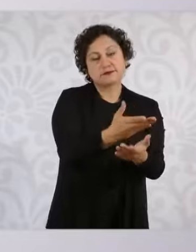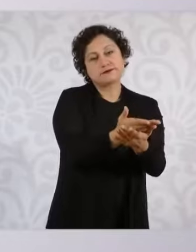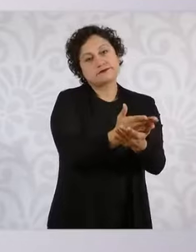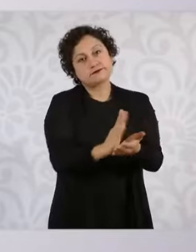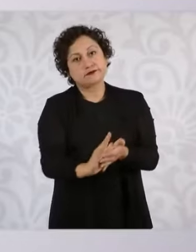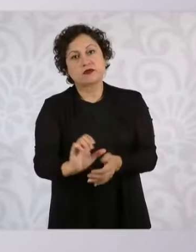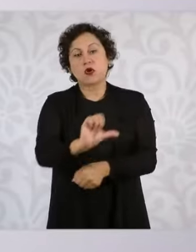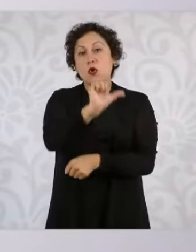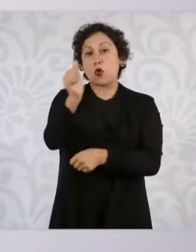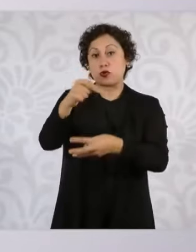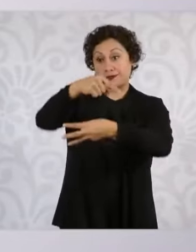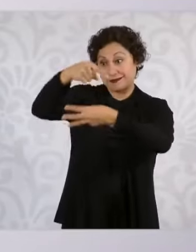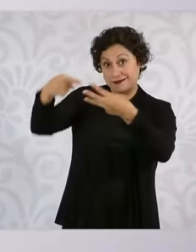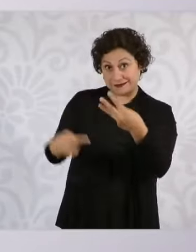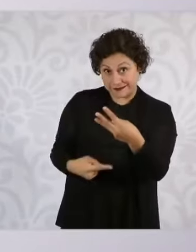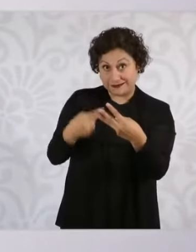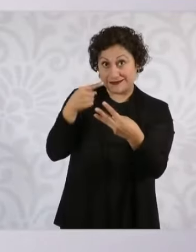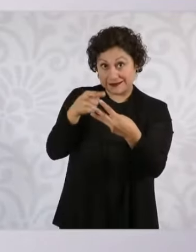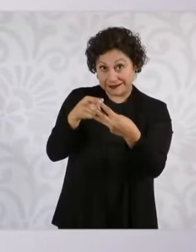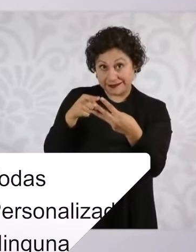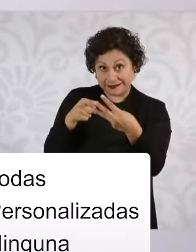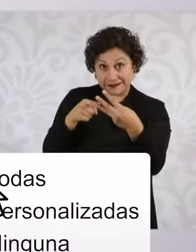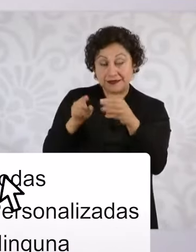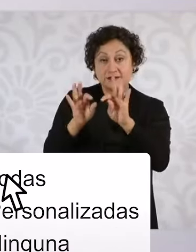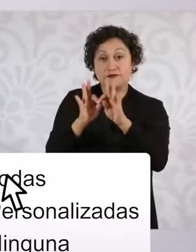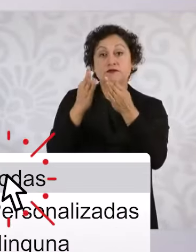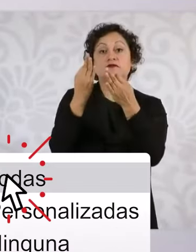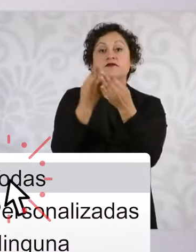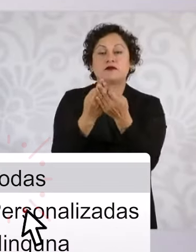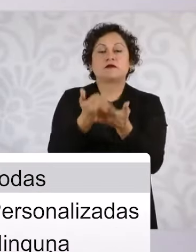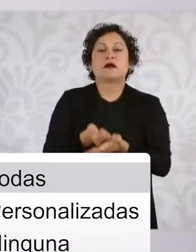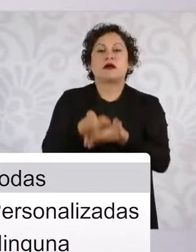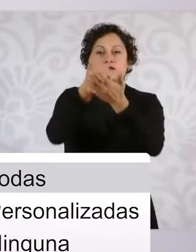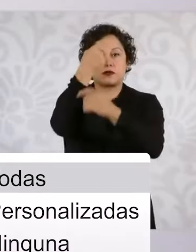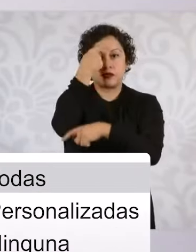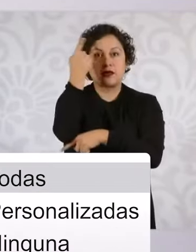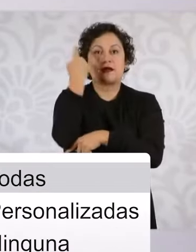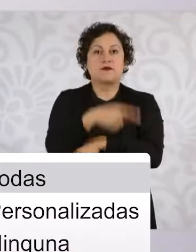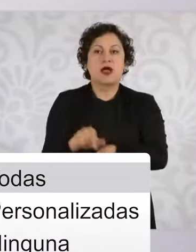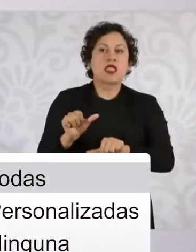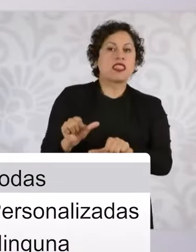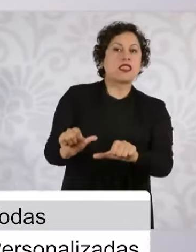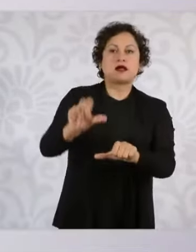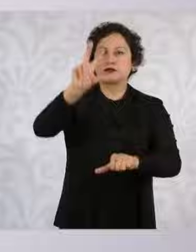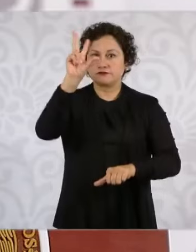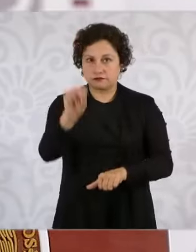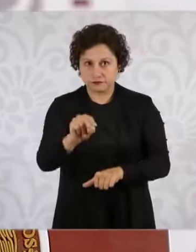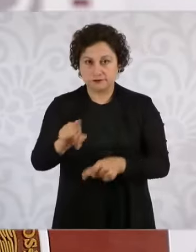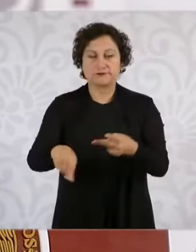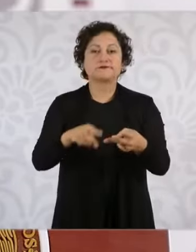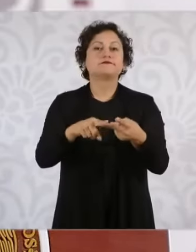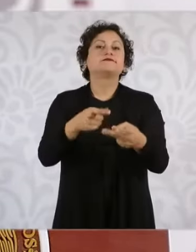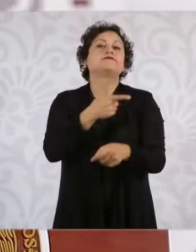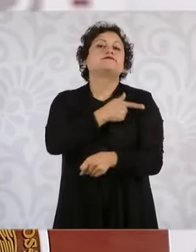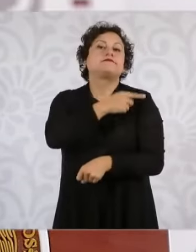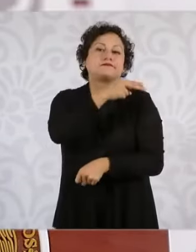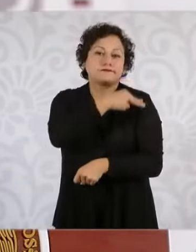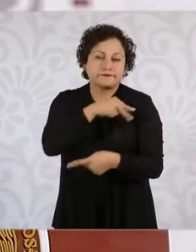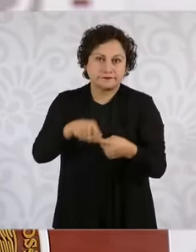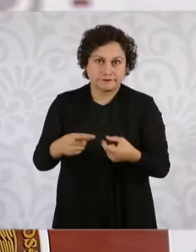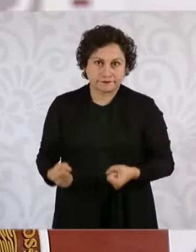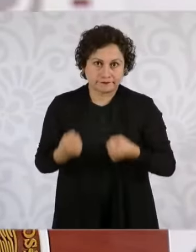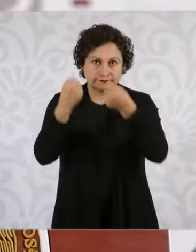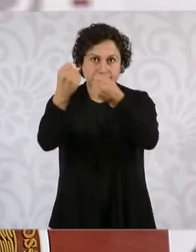otras tres estrategias tienen que ver con disminución de la impunidad. El fortalecimiento de la guardia, inteligencia e